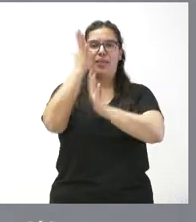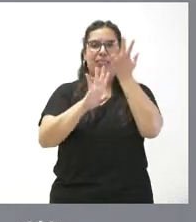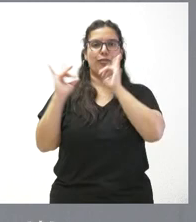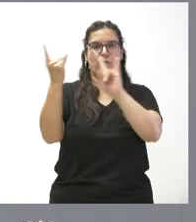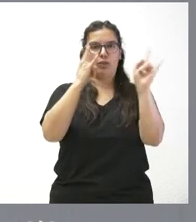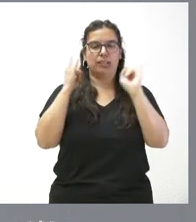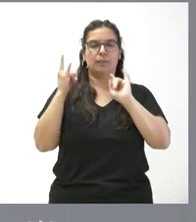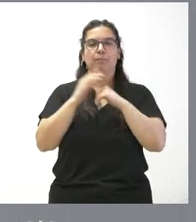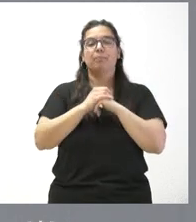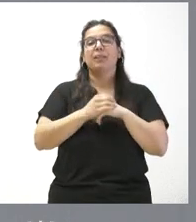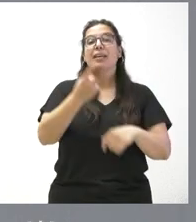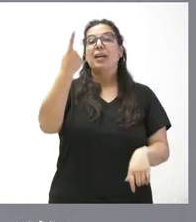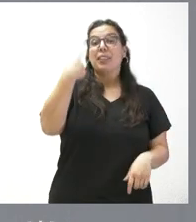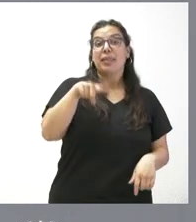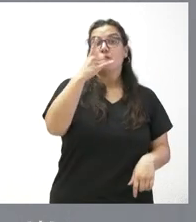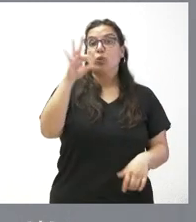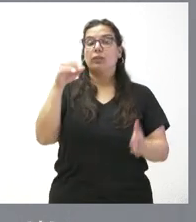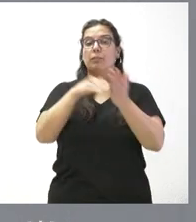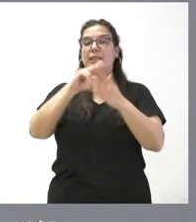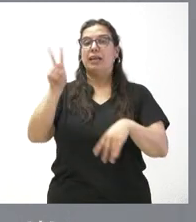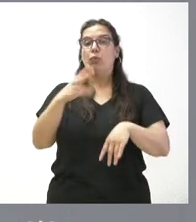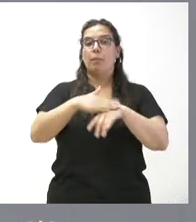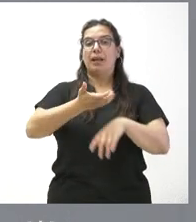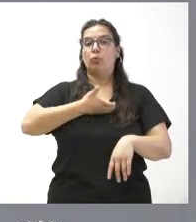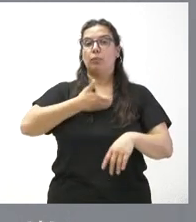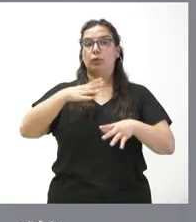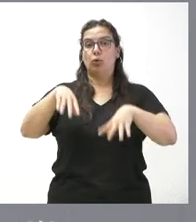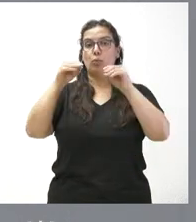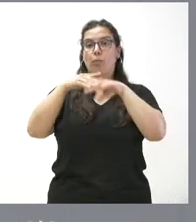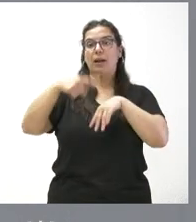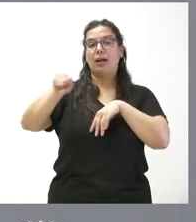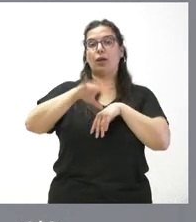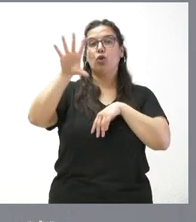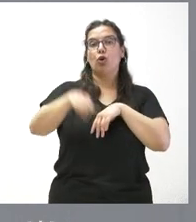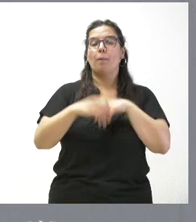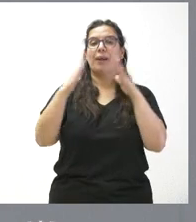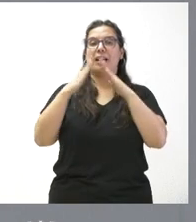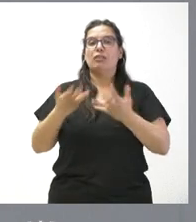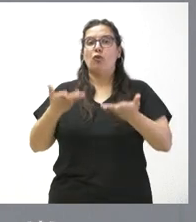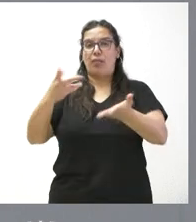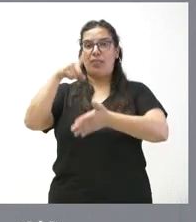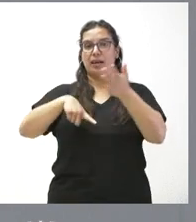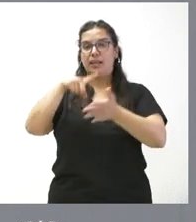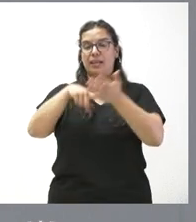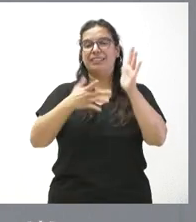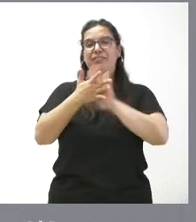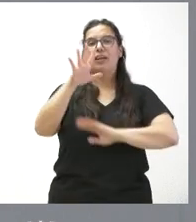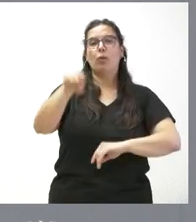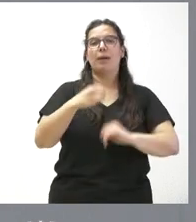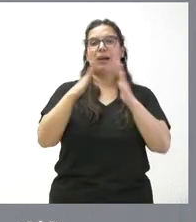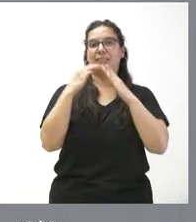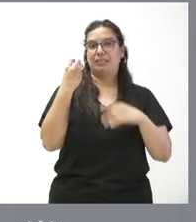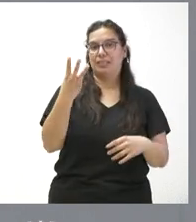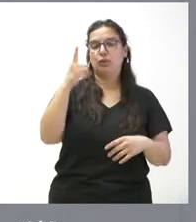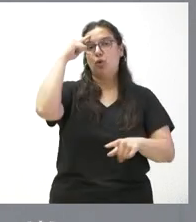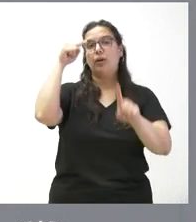forestales. 150.000 euros para el Ayuntamiento de Burgos para la compra de viviendas dirigidas al alquiler. Se trata de la adquisición de tres viviendas con